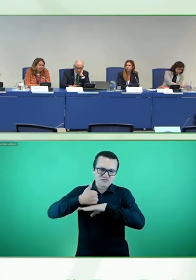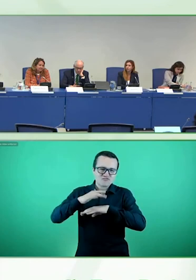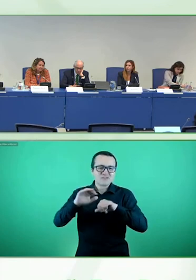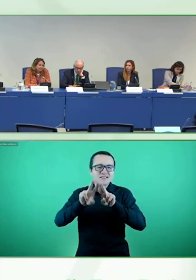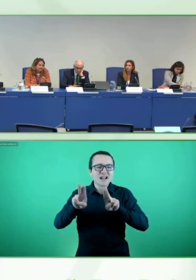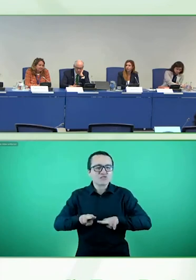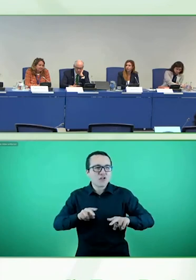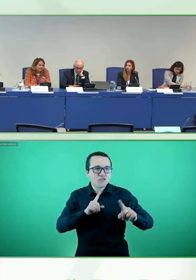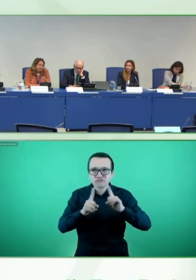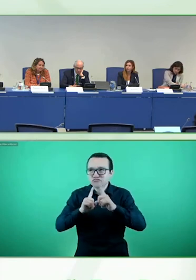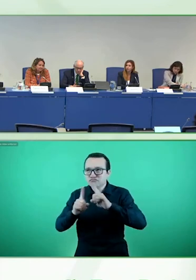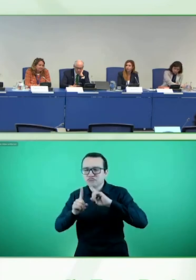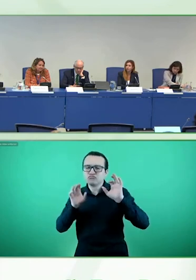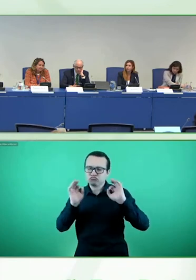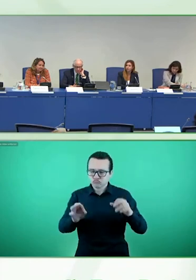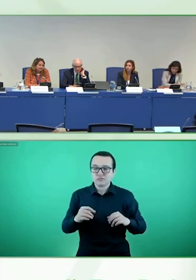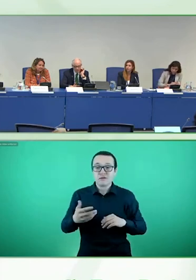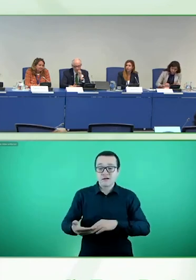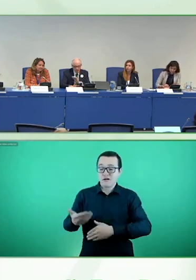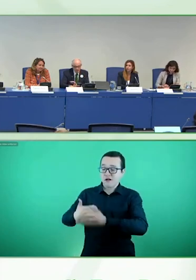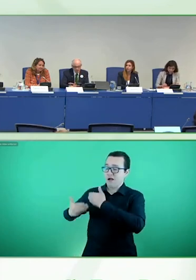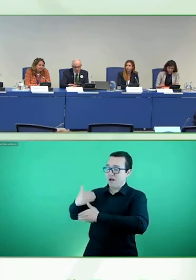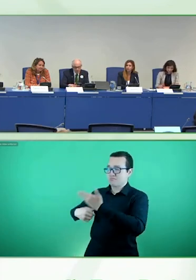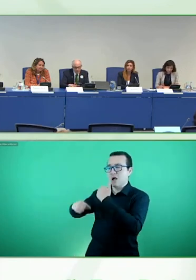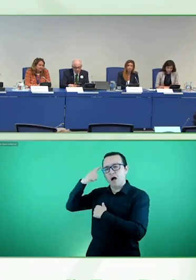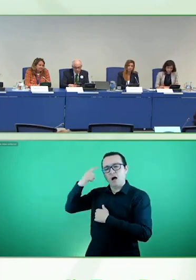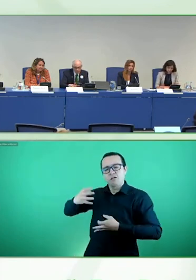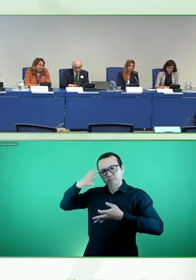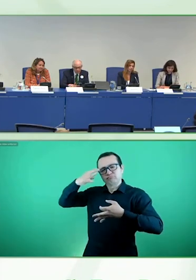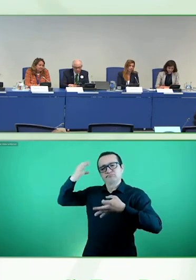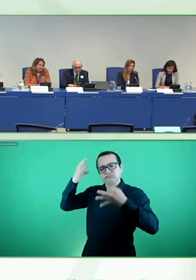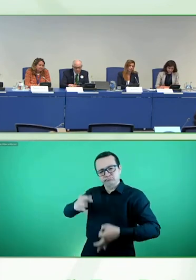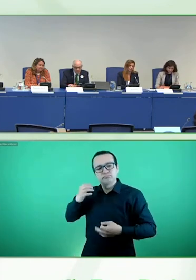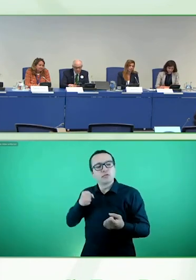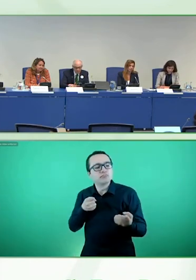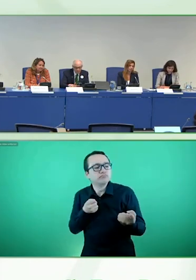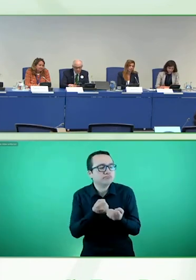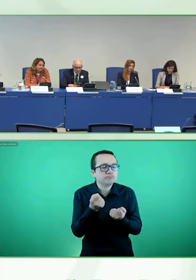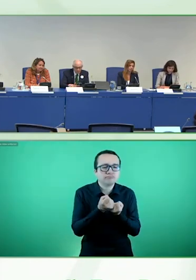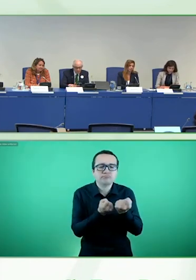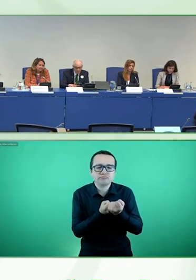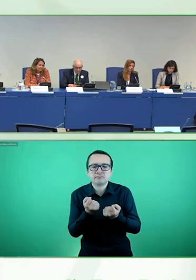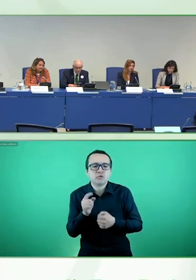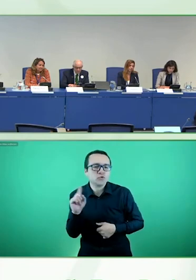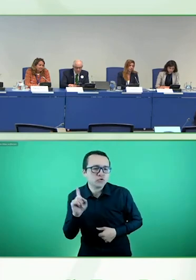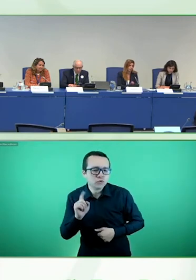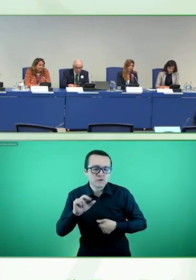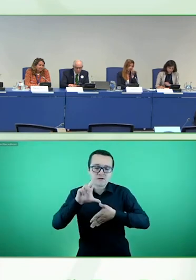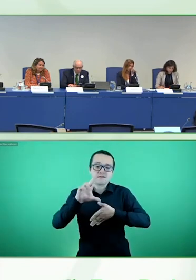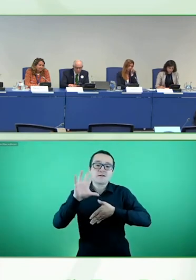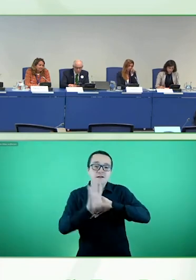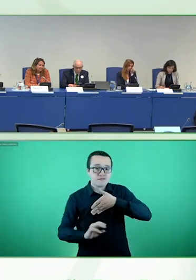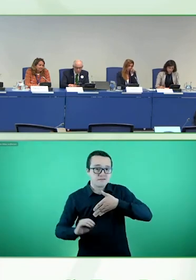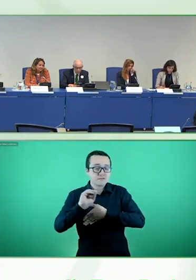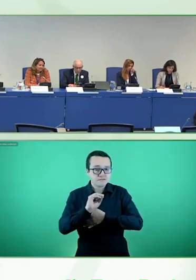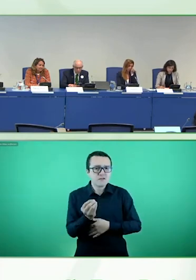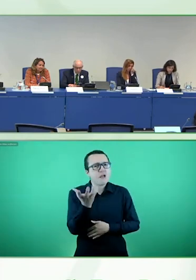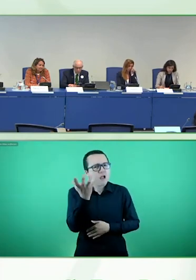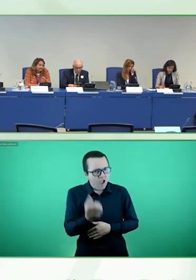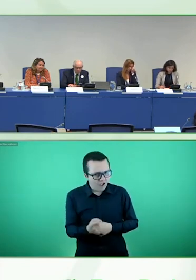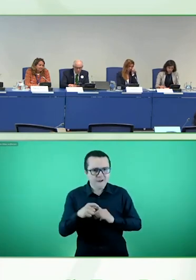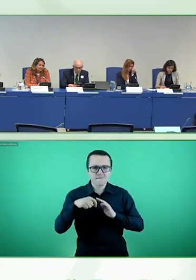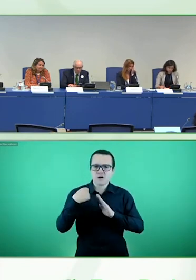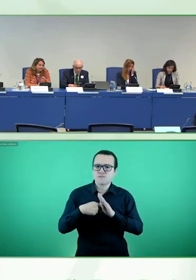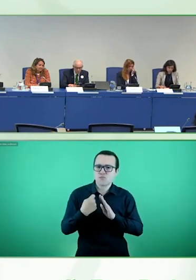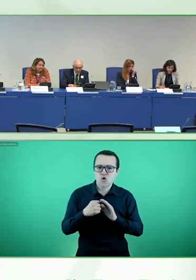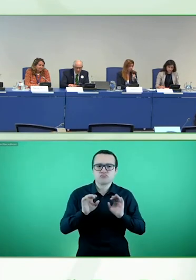ámbito latinoamericano. Tenemos a día de hoy proyectos muy relevantes en la región, por ejemplo, nuestras empresas, el